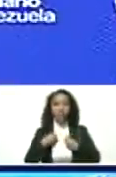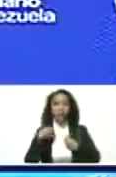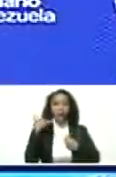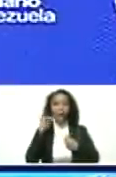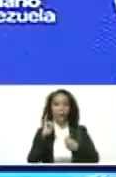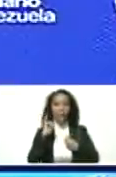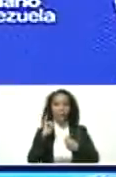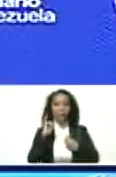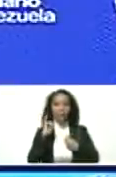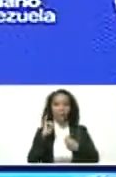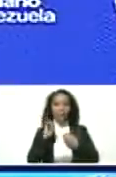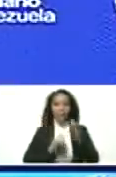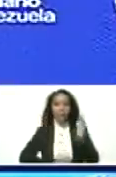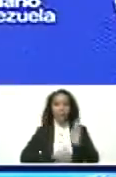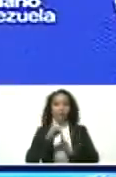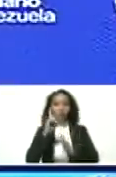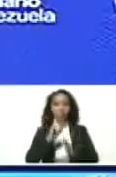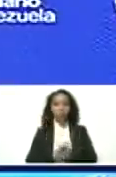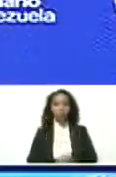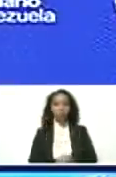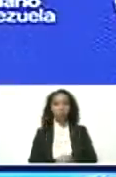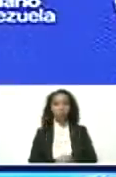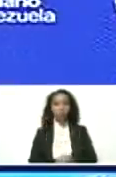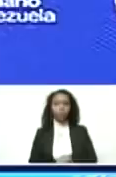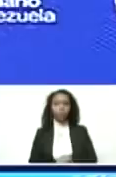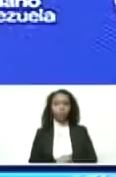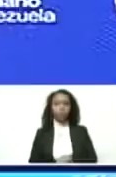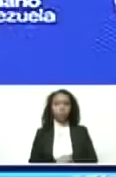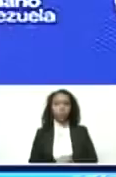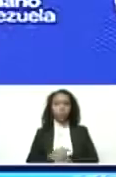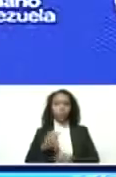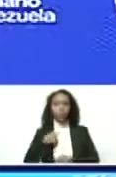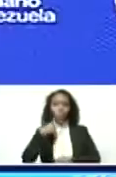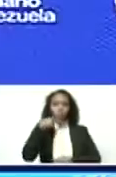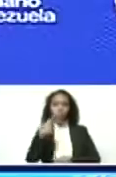y desarrollarnos. He dicho.